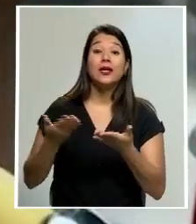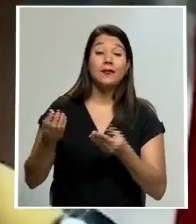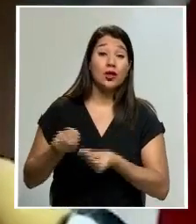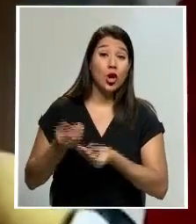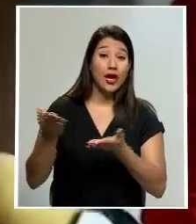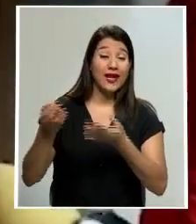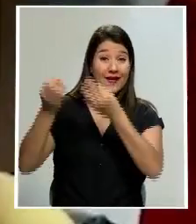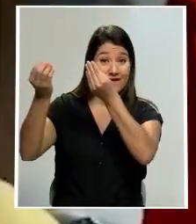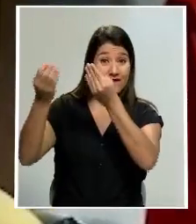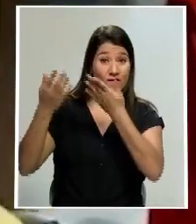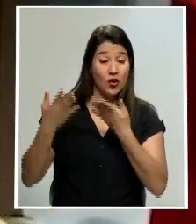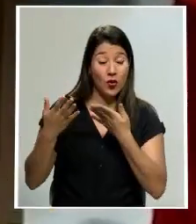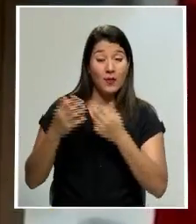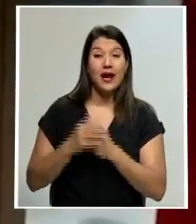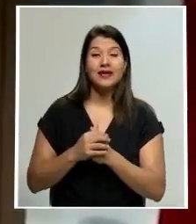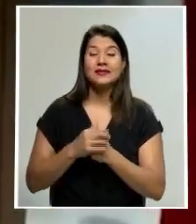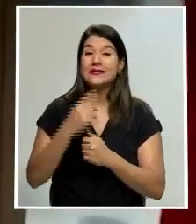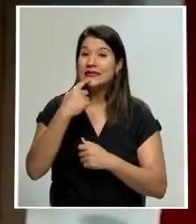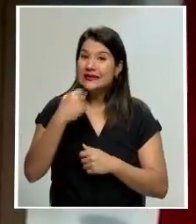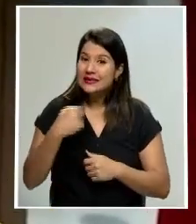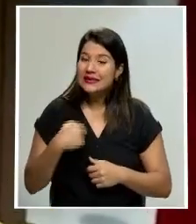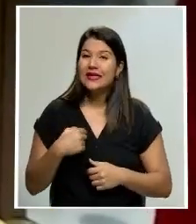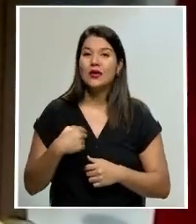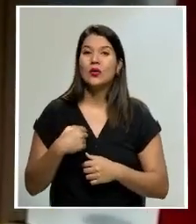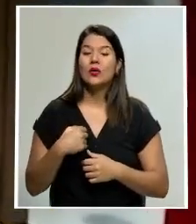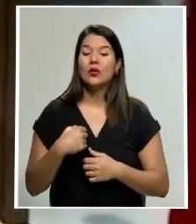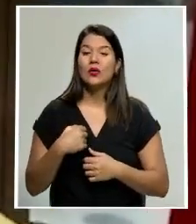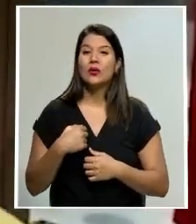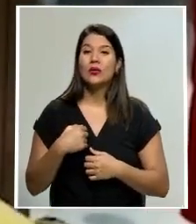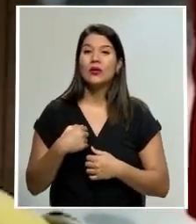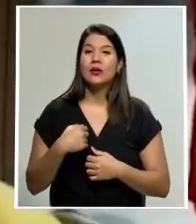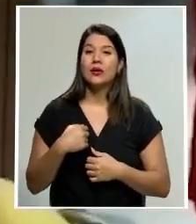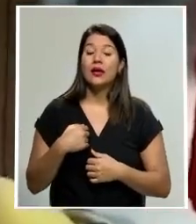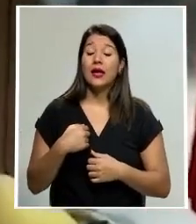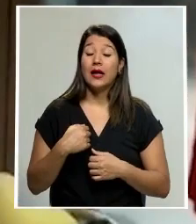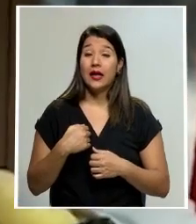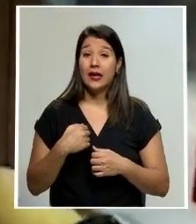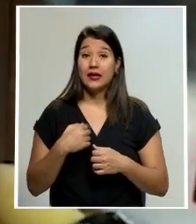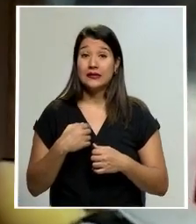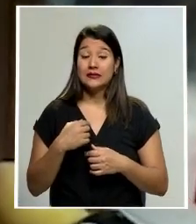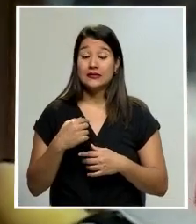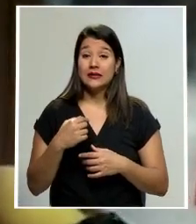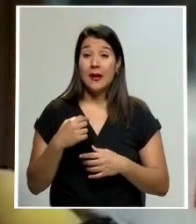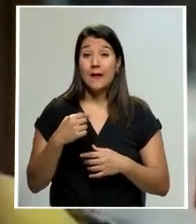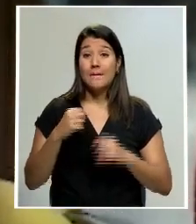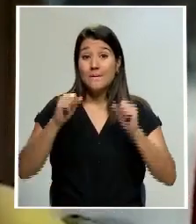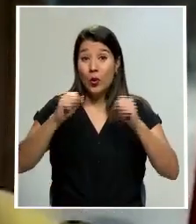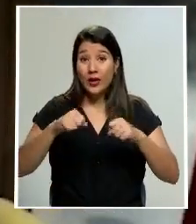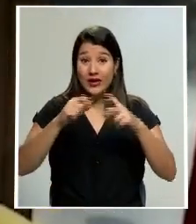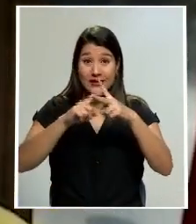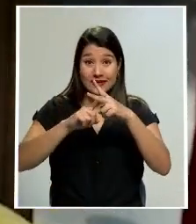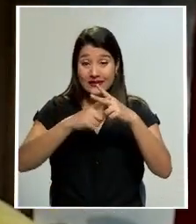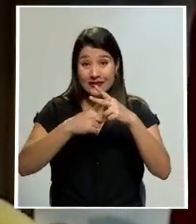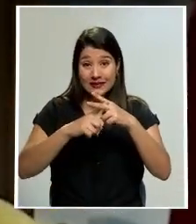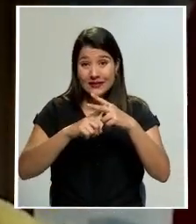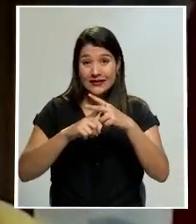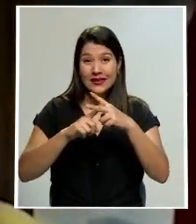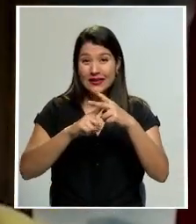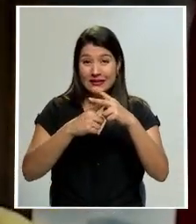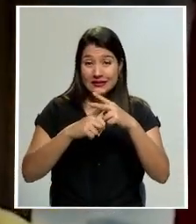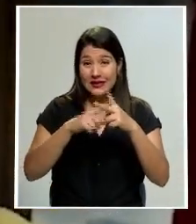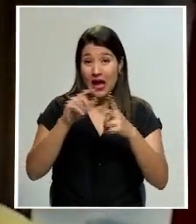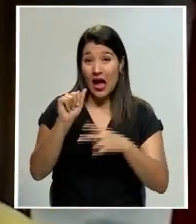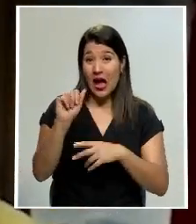que esa posibilidad, y de esa forma lo señalaron, de tener comunicación hacia afuera iba a estar